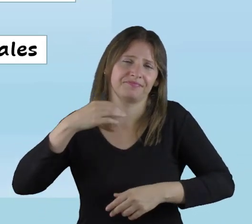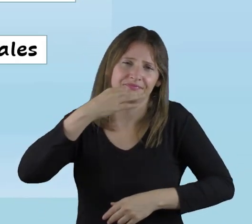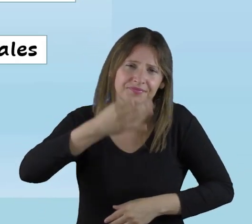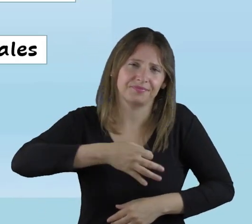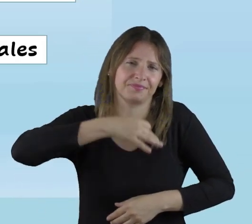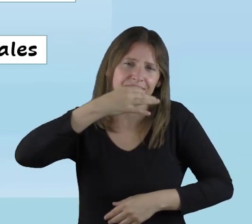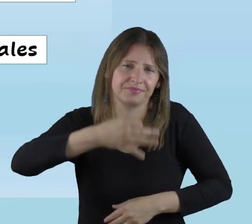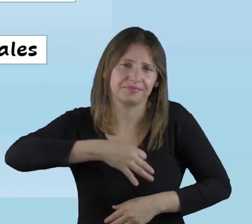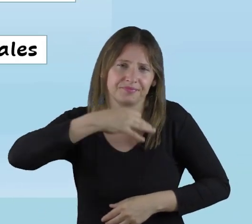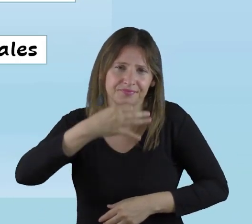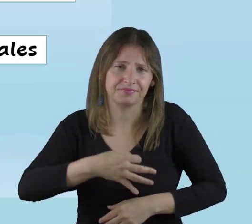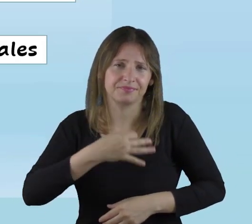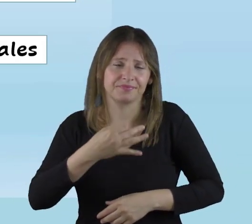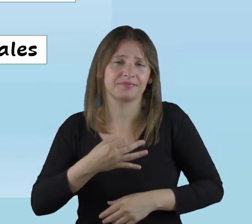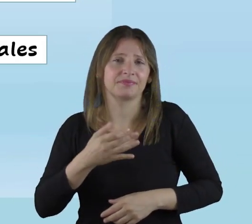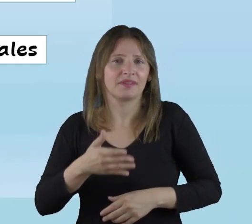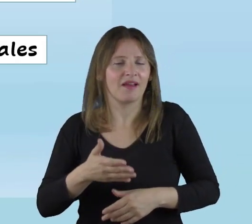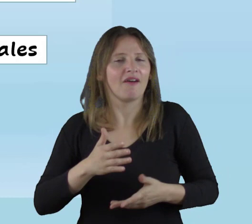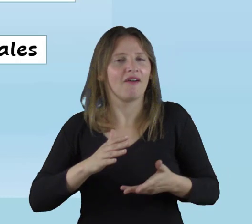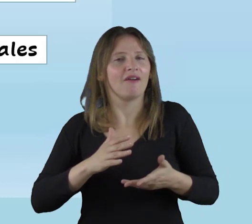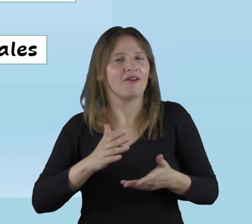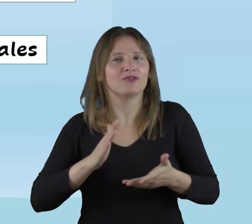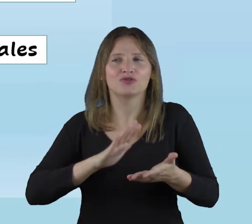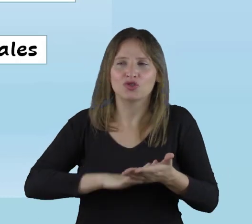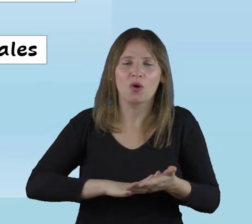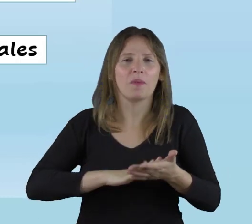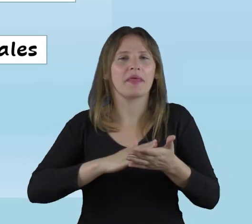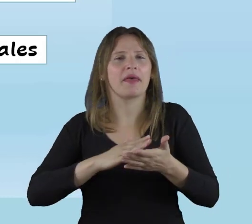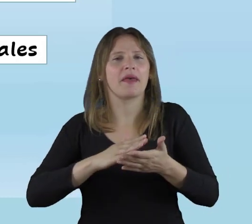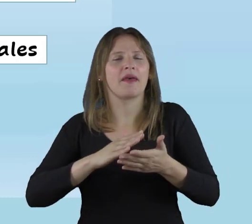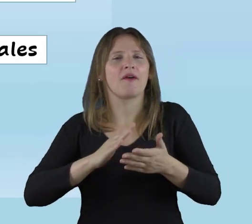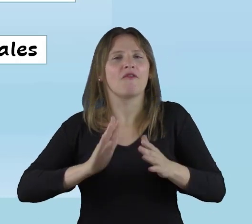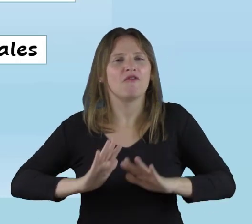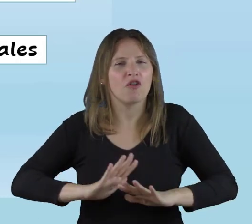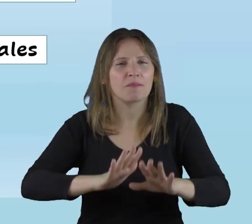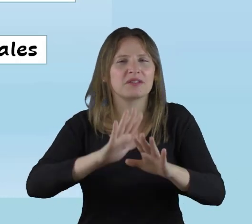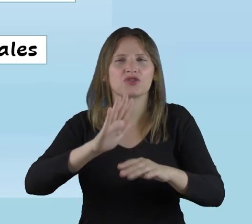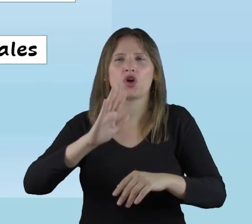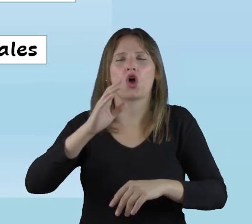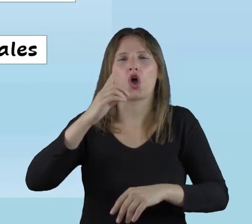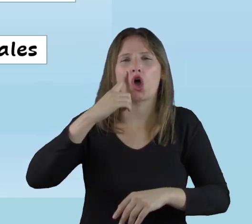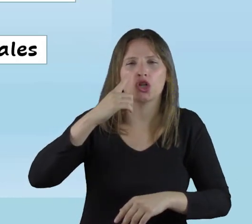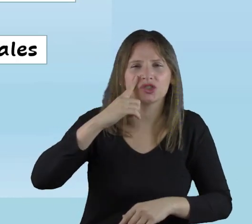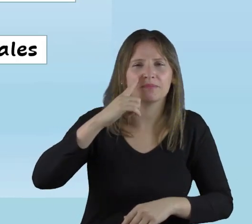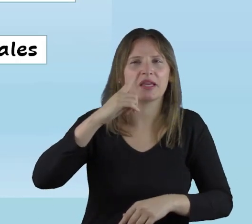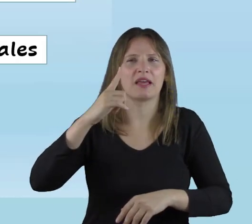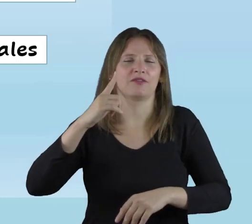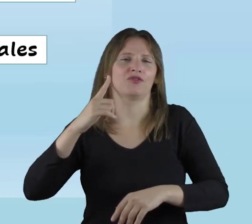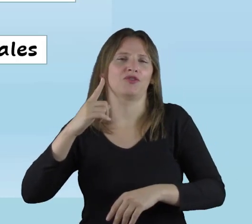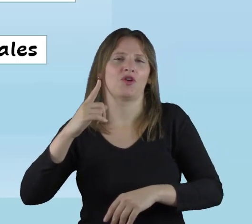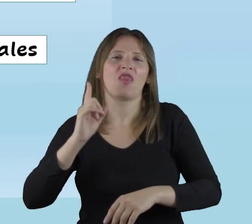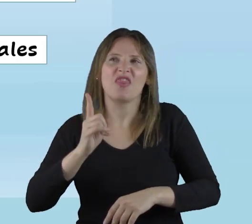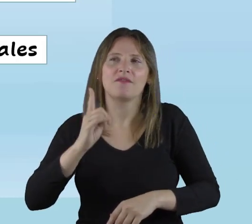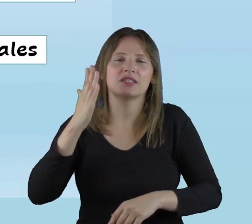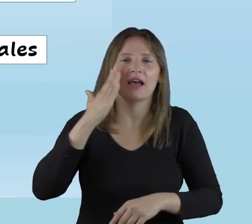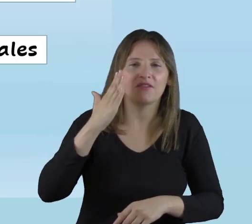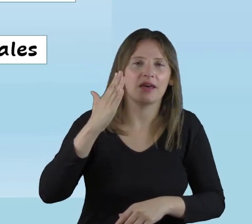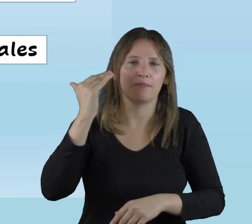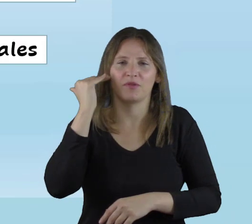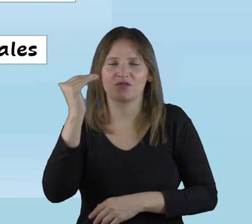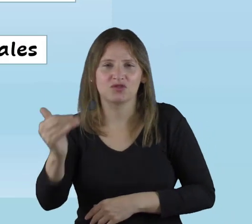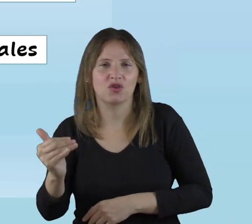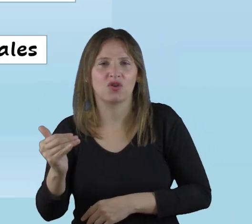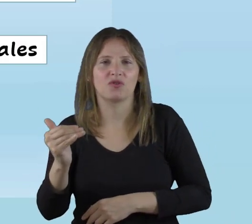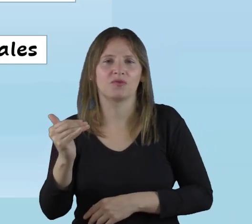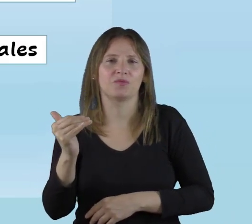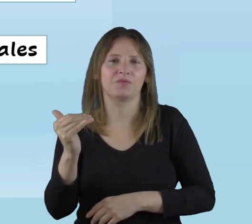yo les he hablado ahora todo lo que vengo diciéndoles es de la formación del conocimiento que tiene